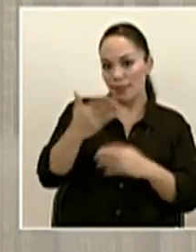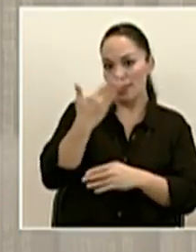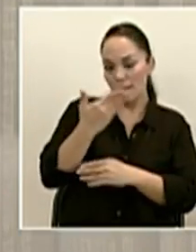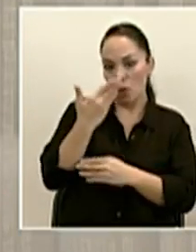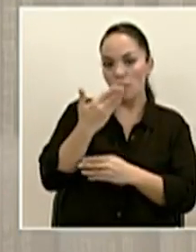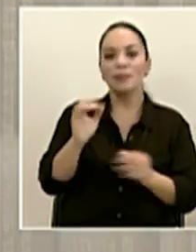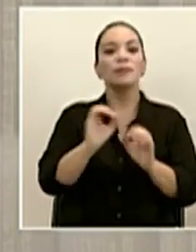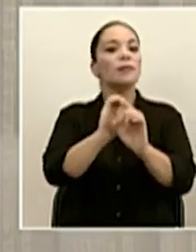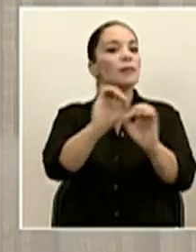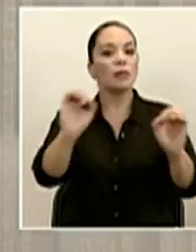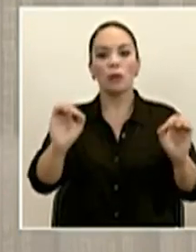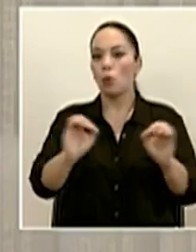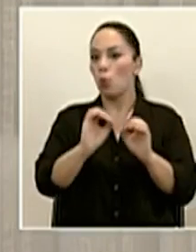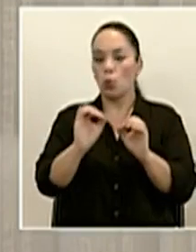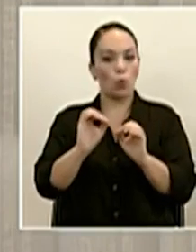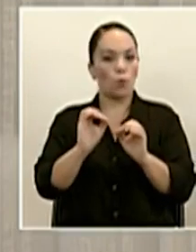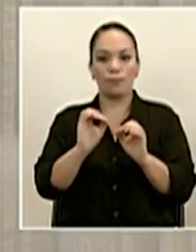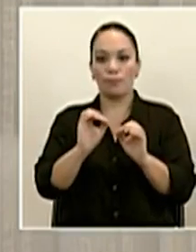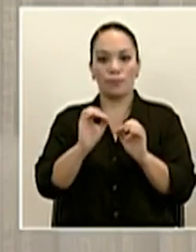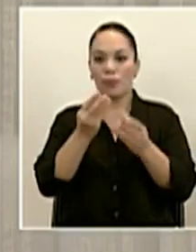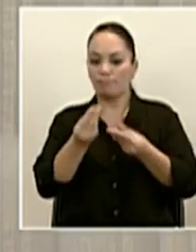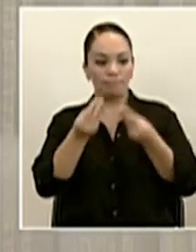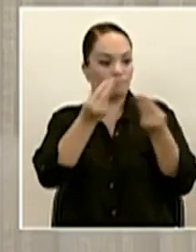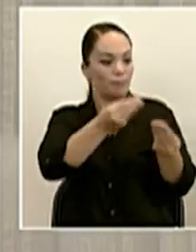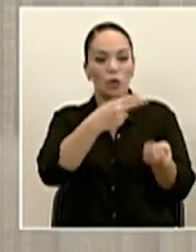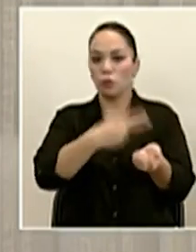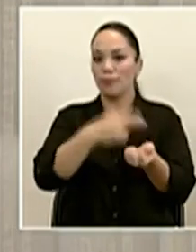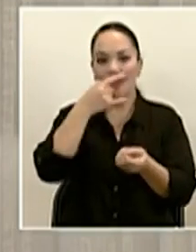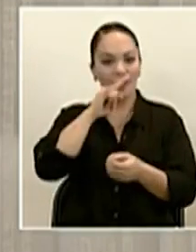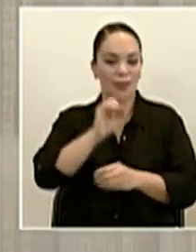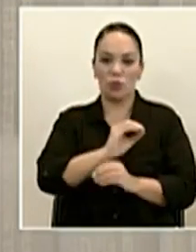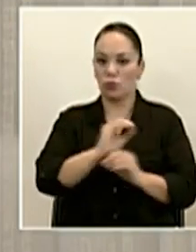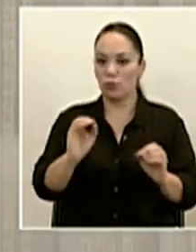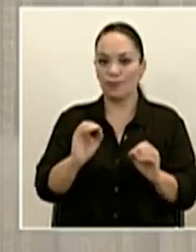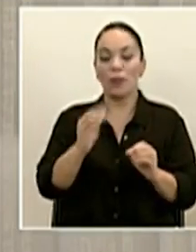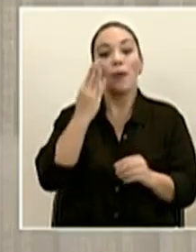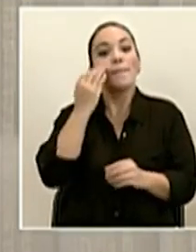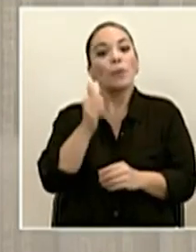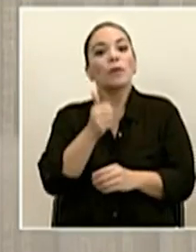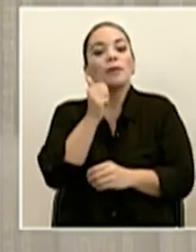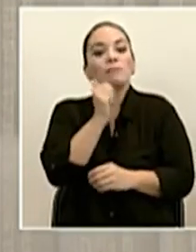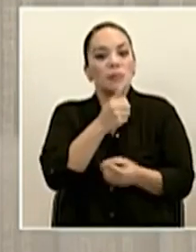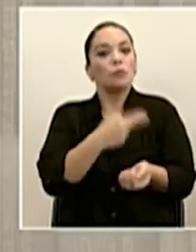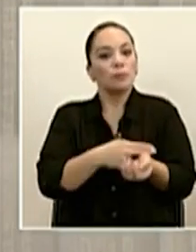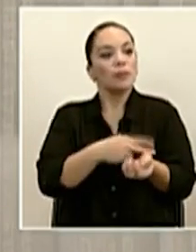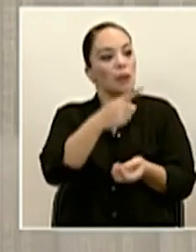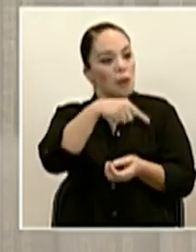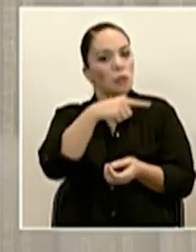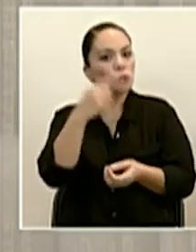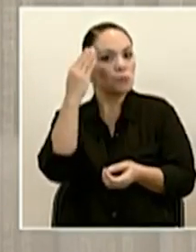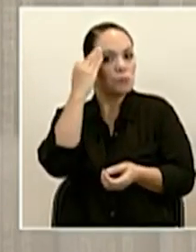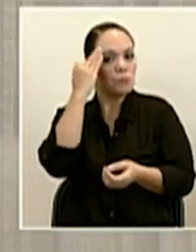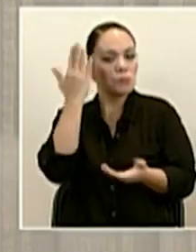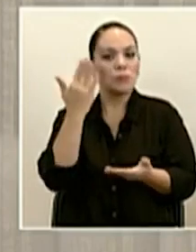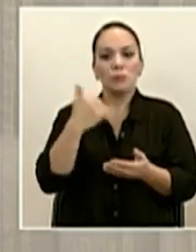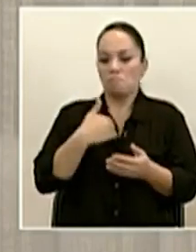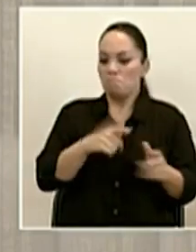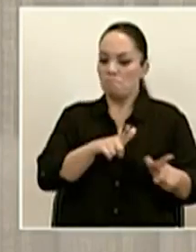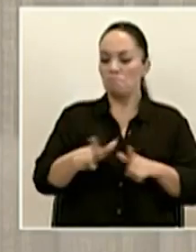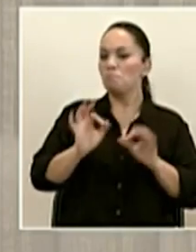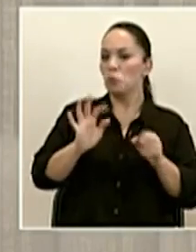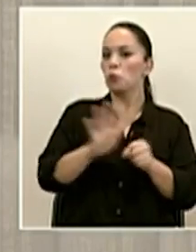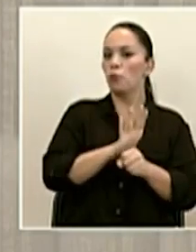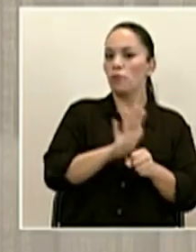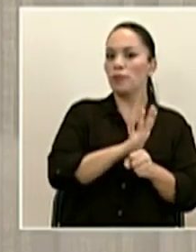ninguna está destinada para el hospital de niños porque el mismo hospital cree que tiene suficientes para cualquier